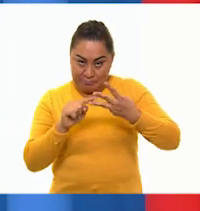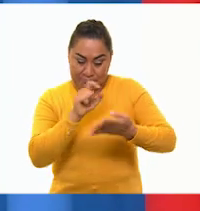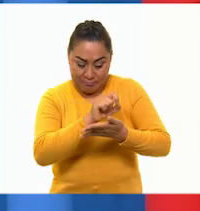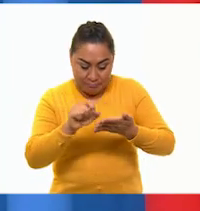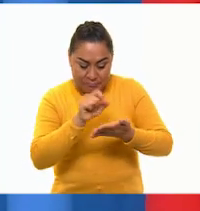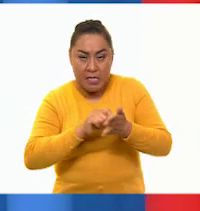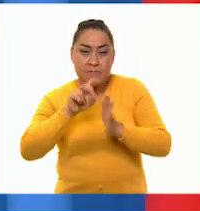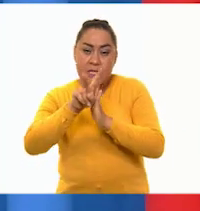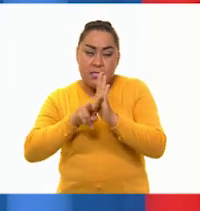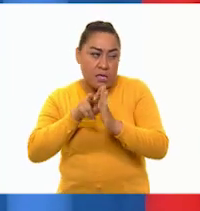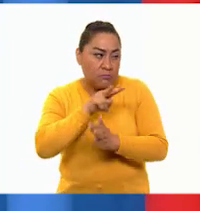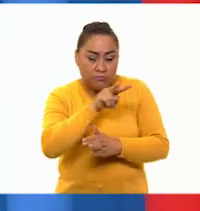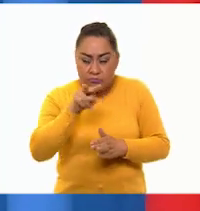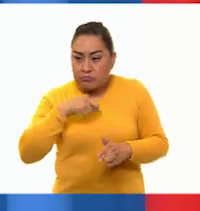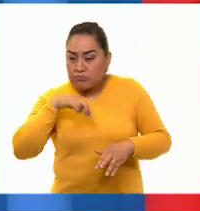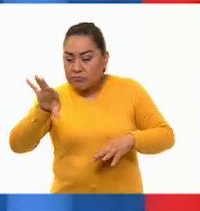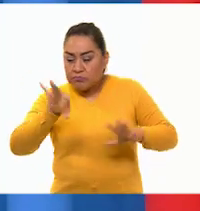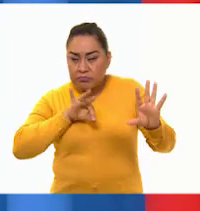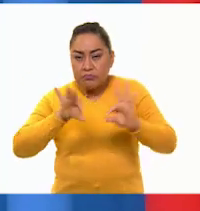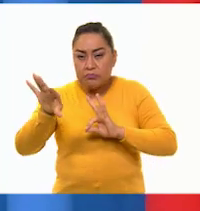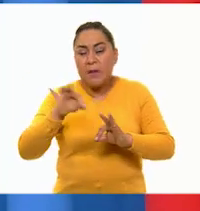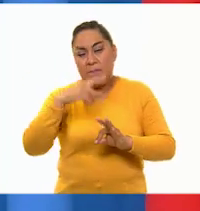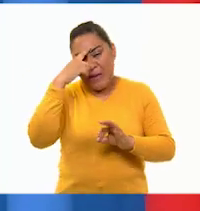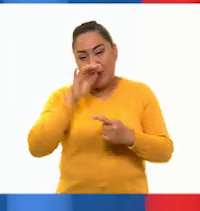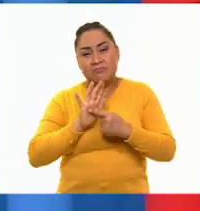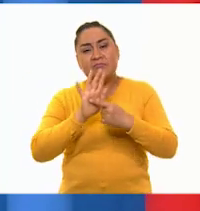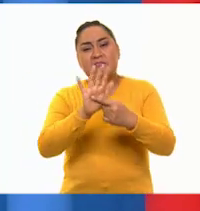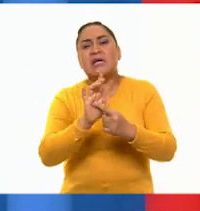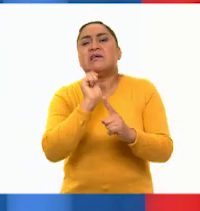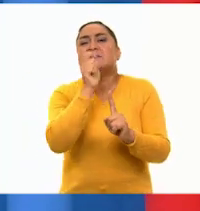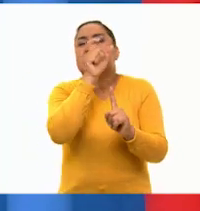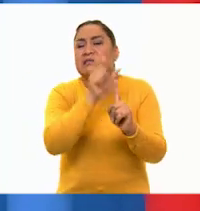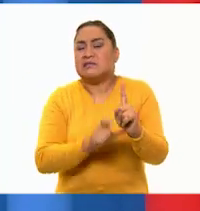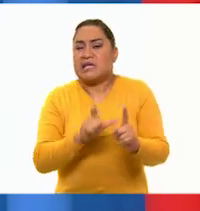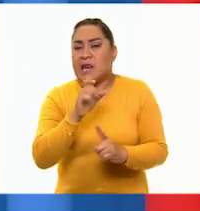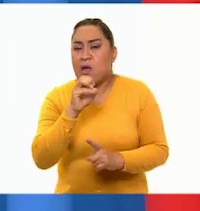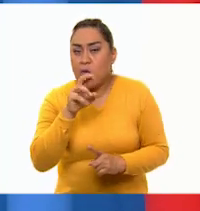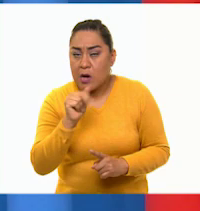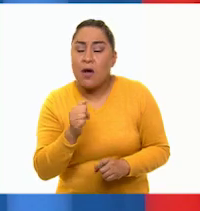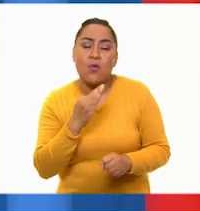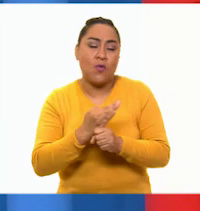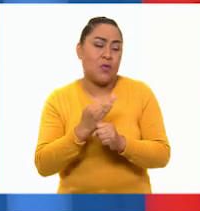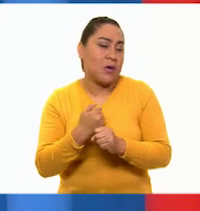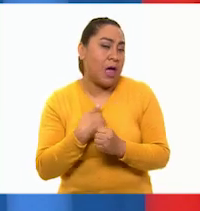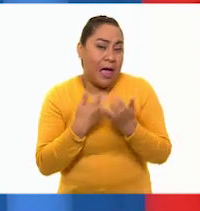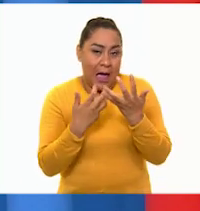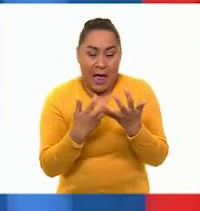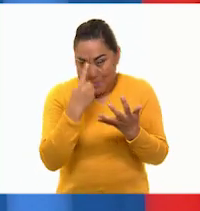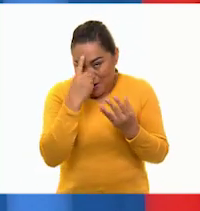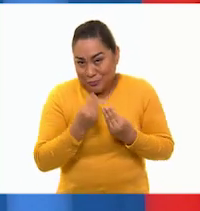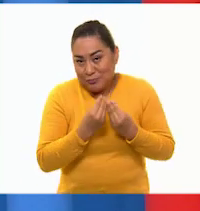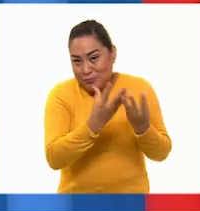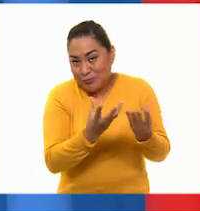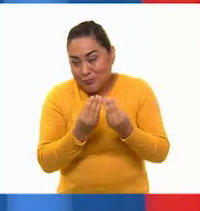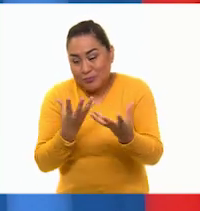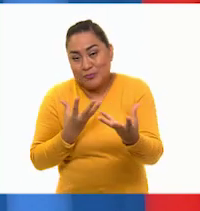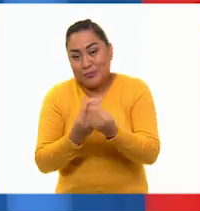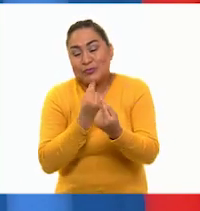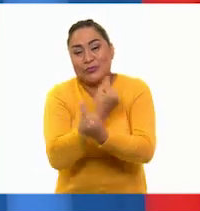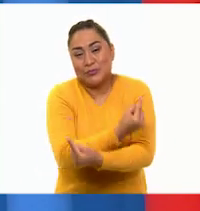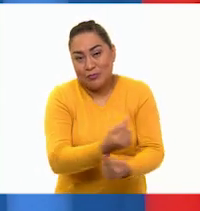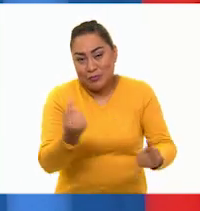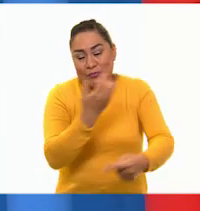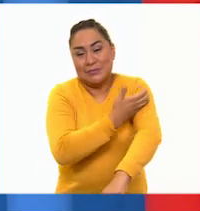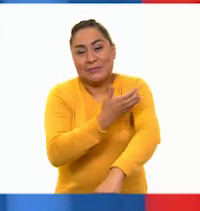nos pueden dar una idea de quién y cómo era Leona Vicario. Y tengo muchos deseos de compartirlos con todos ustedes y con los niñas y niñas que también nos